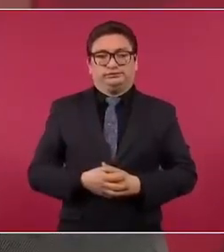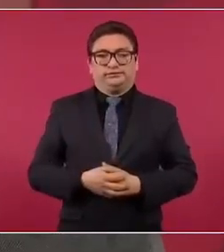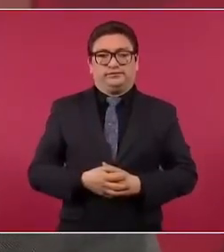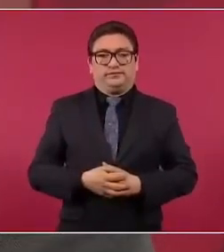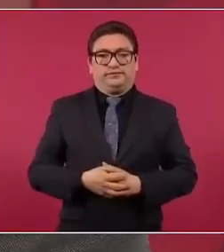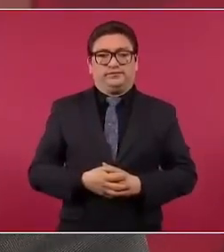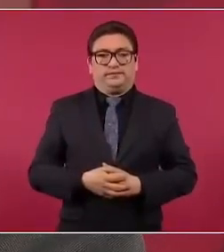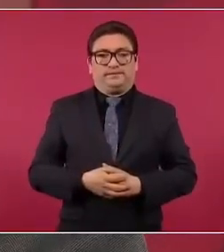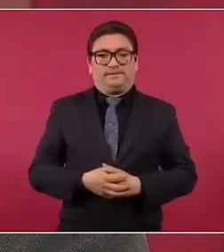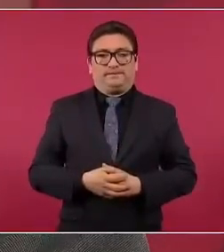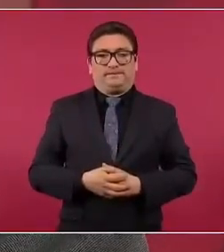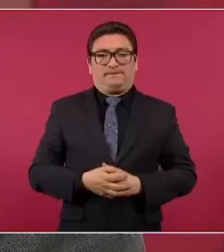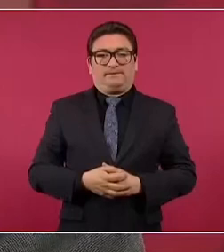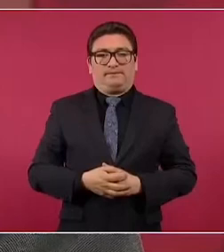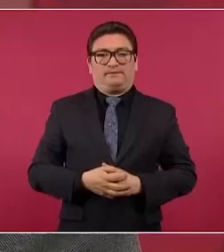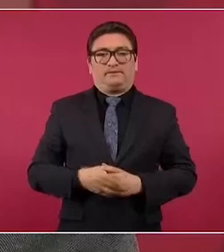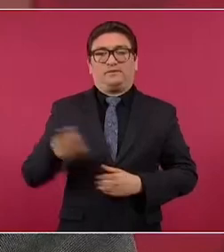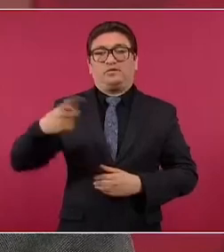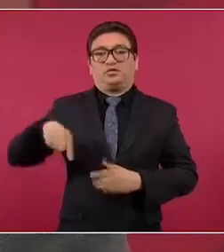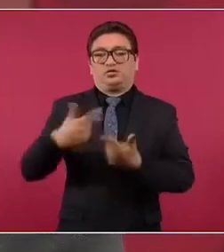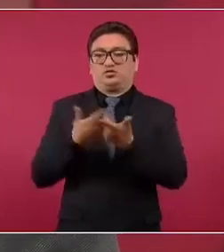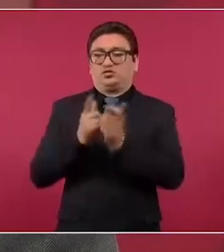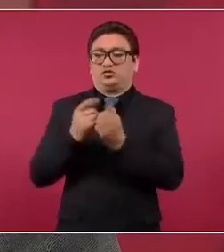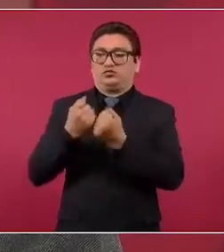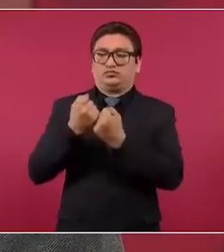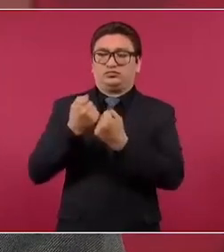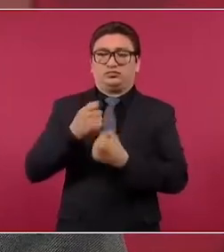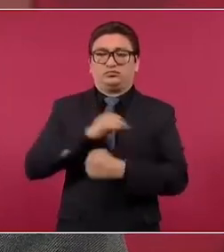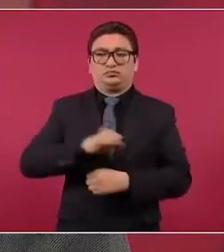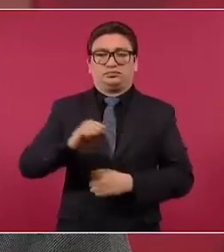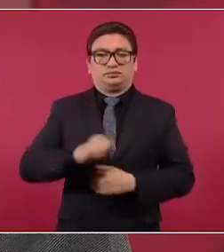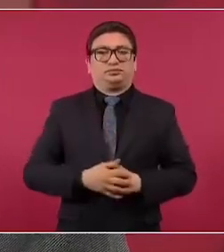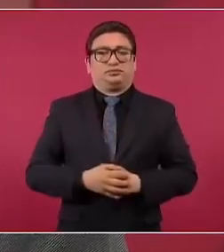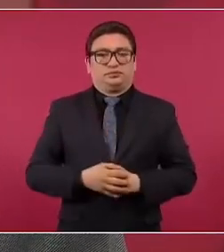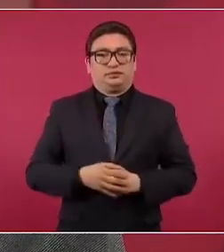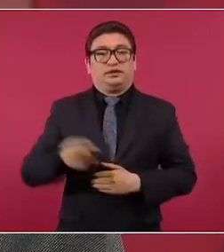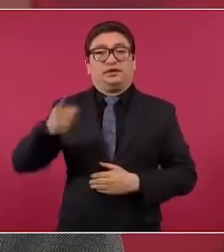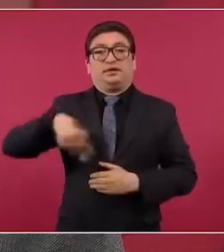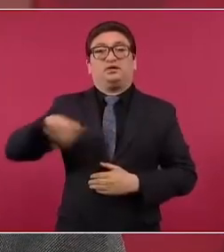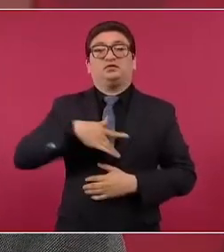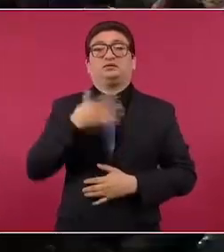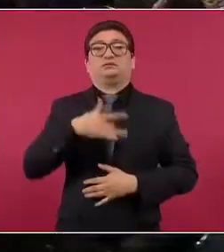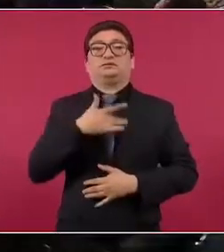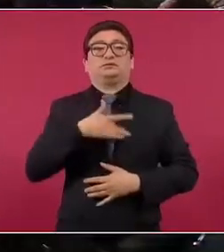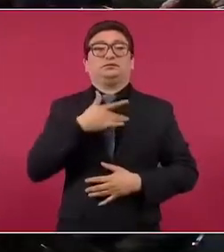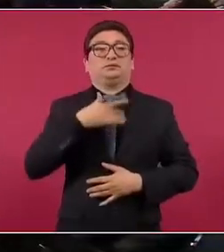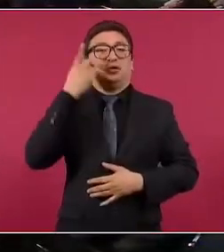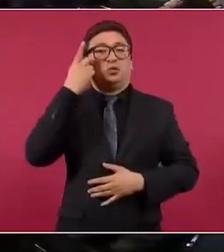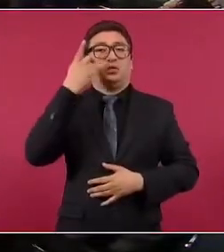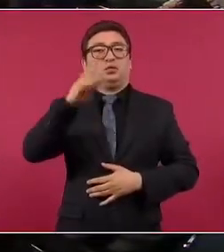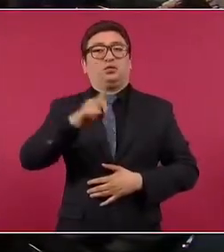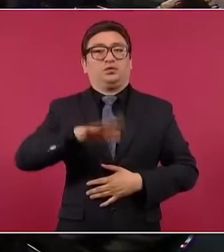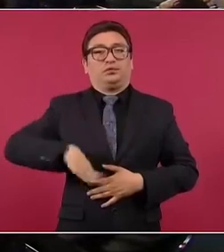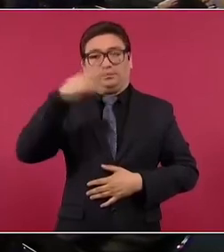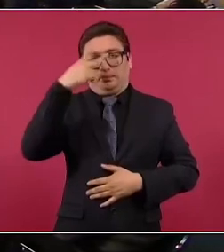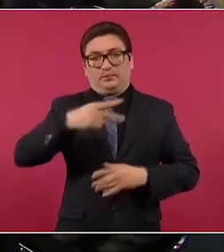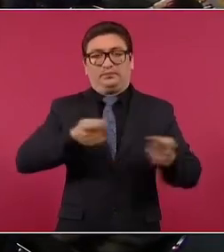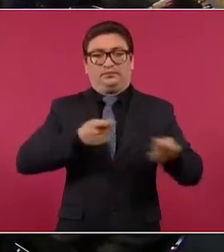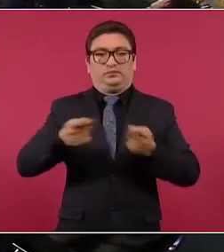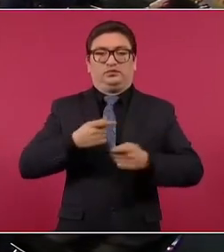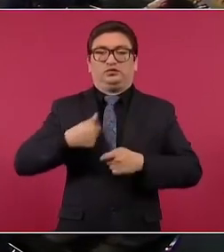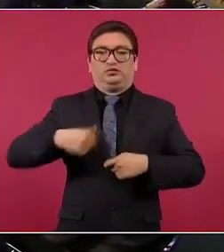la banda de malhechores que se sentían dueños de México. Ya me voy,